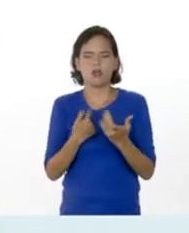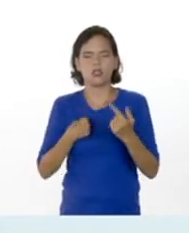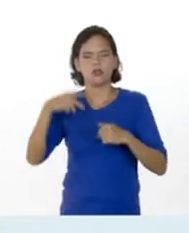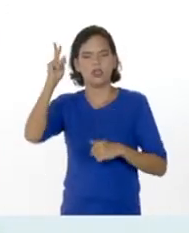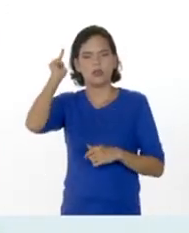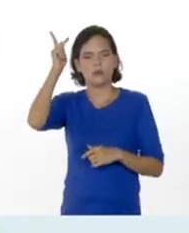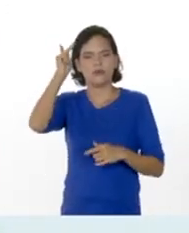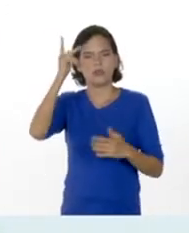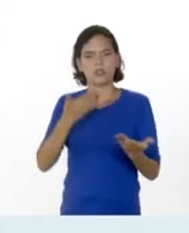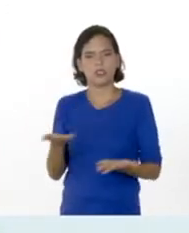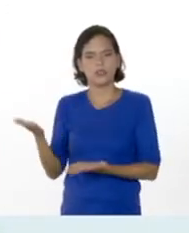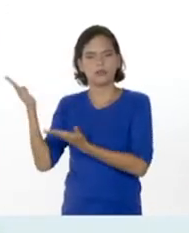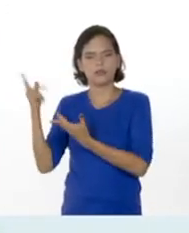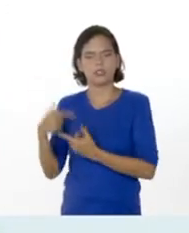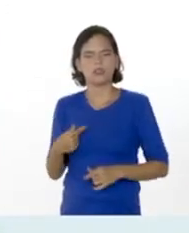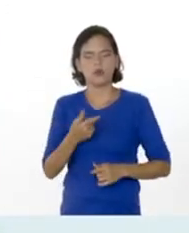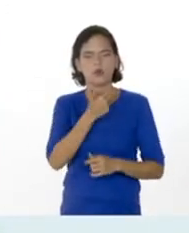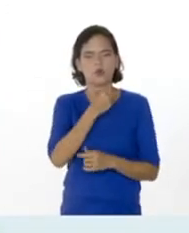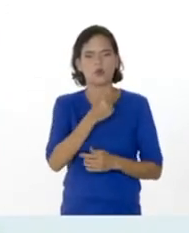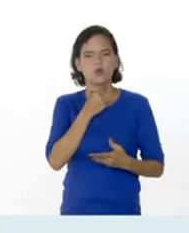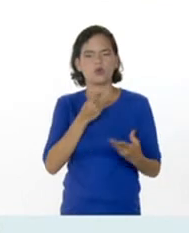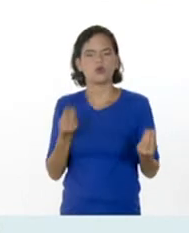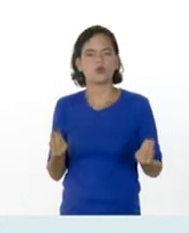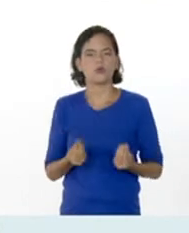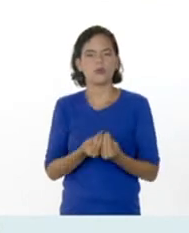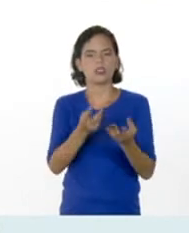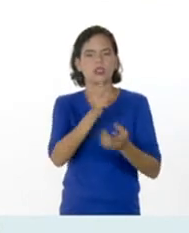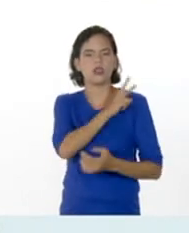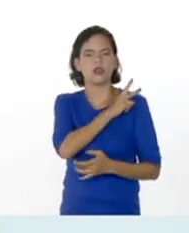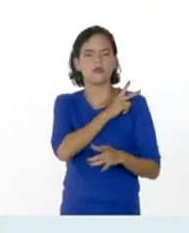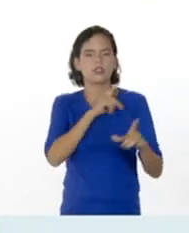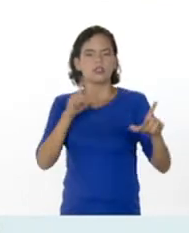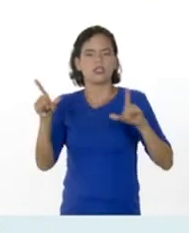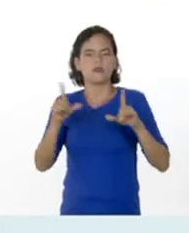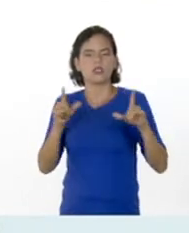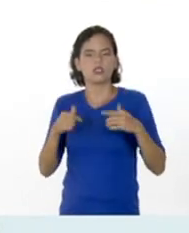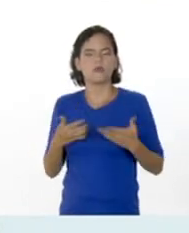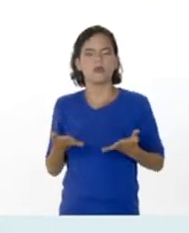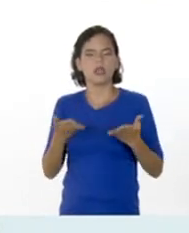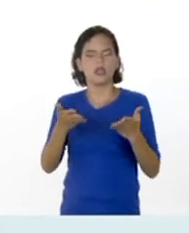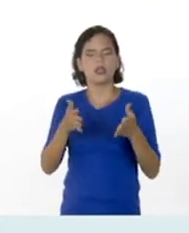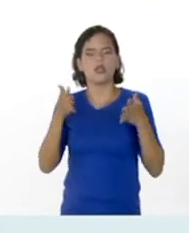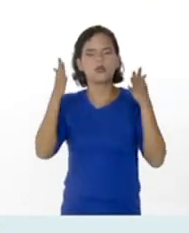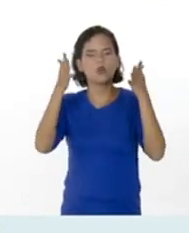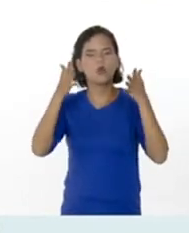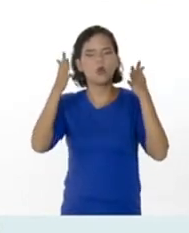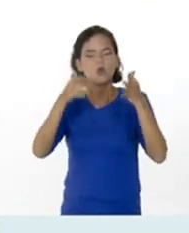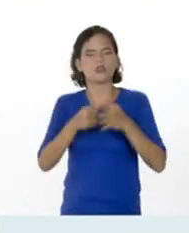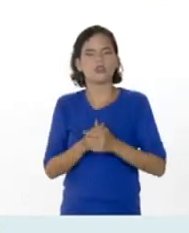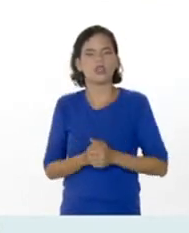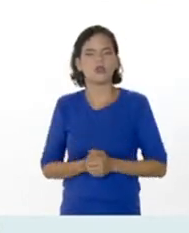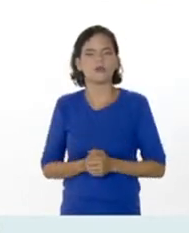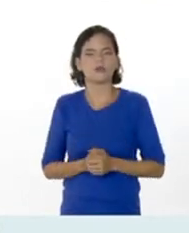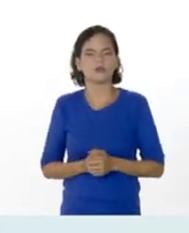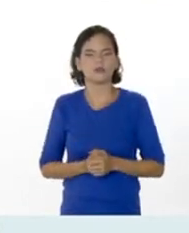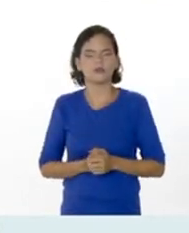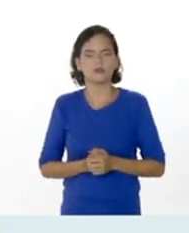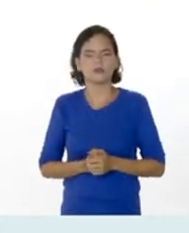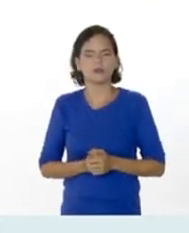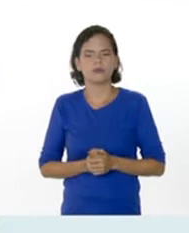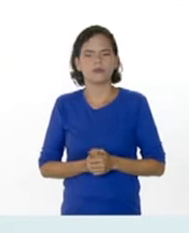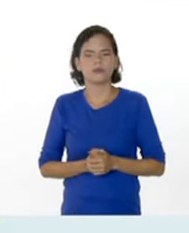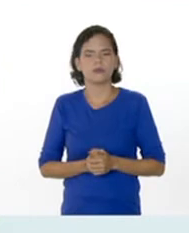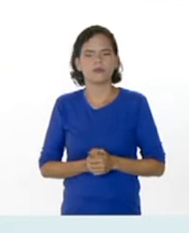Álvarez, y es un placer acompañarles nuevamente a través de la señal de VIVE TV para brindarles algunas recomendaciones, orientaciones y adaptaciones